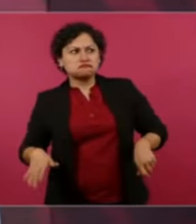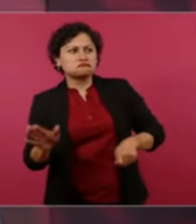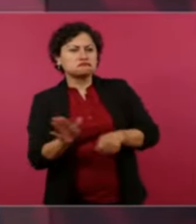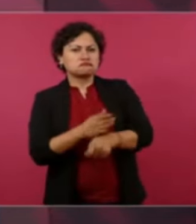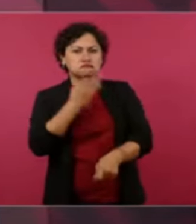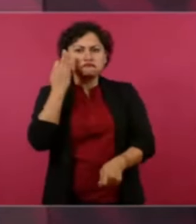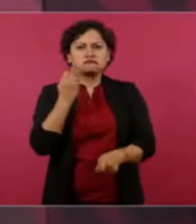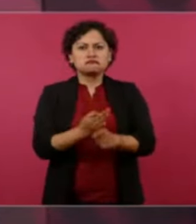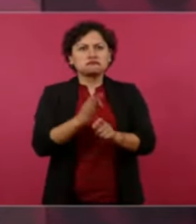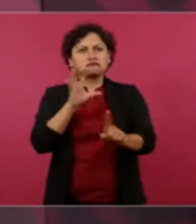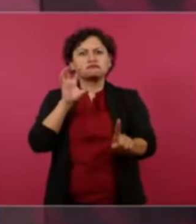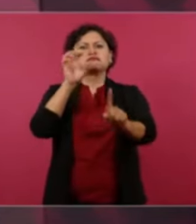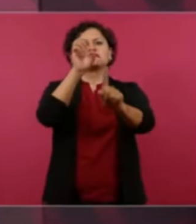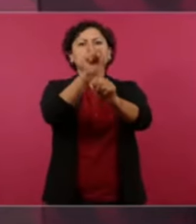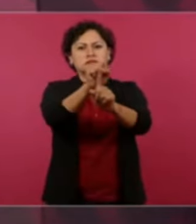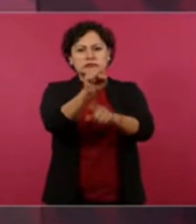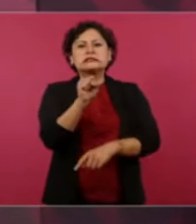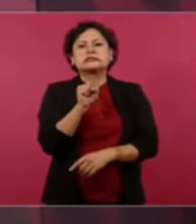bellísimo